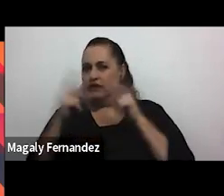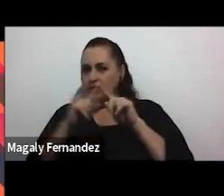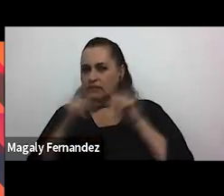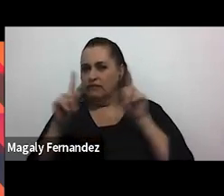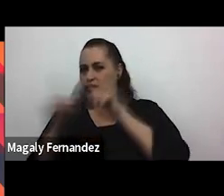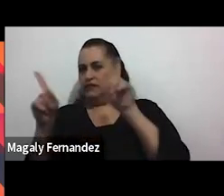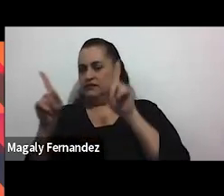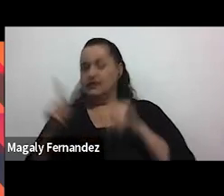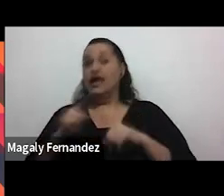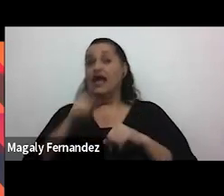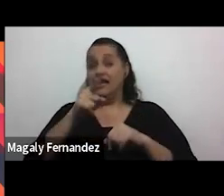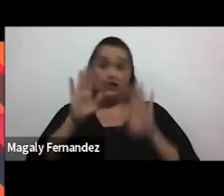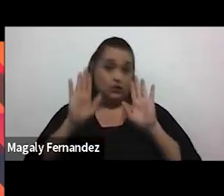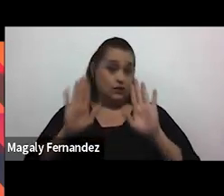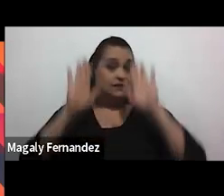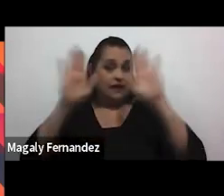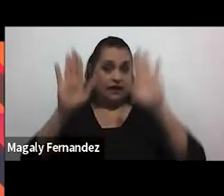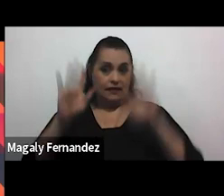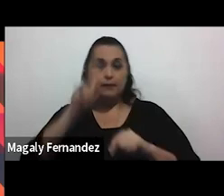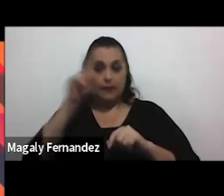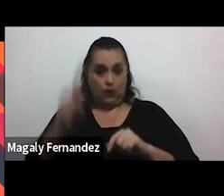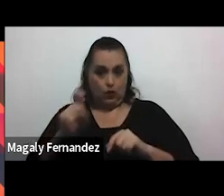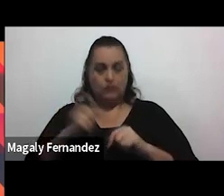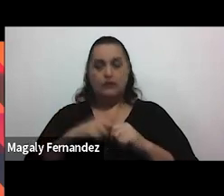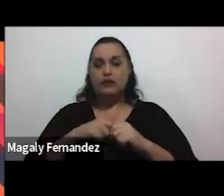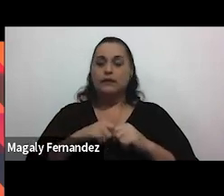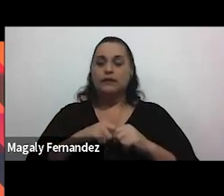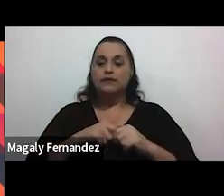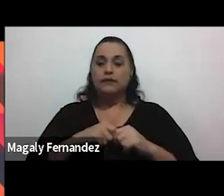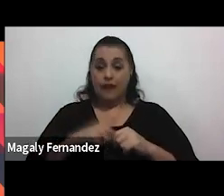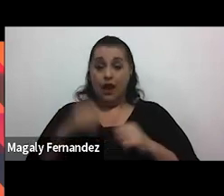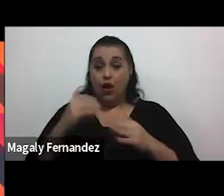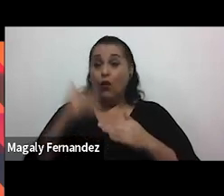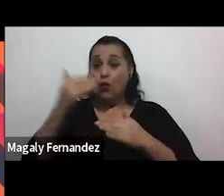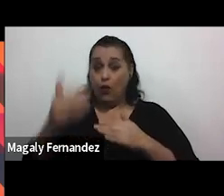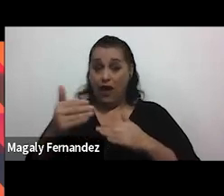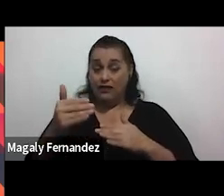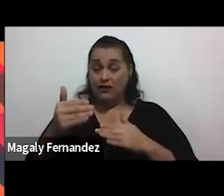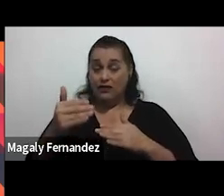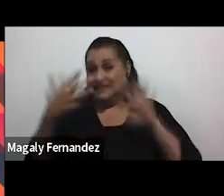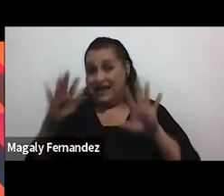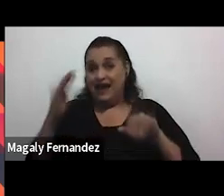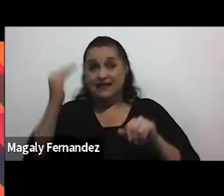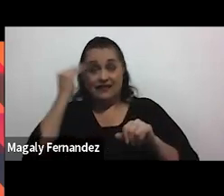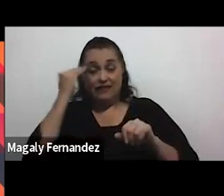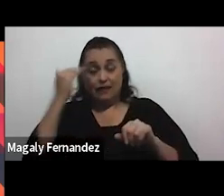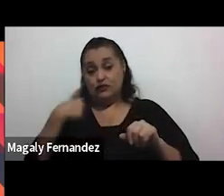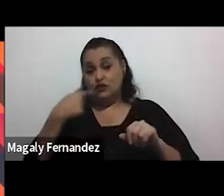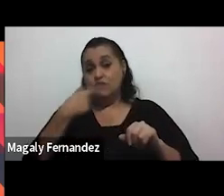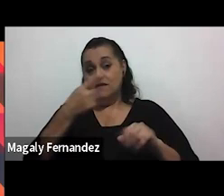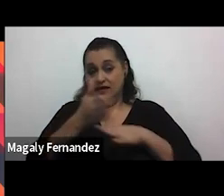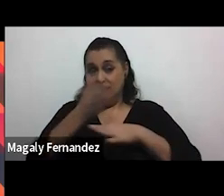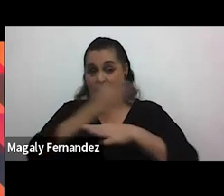bueno esa es una excelente pregunta porque cuando hay ya sabemos y yo lo decía hace un ratito